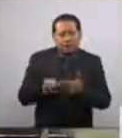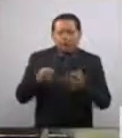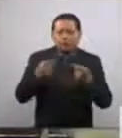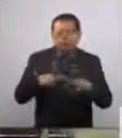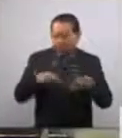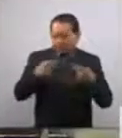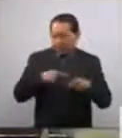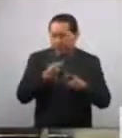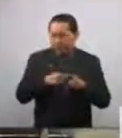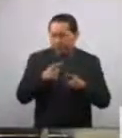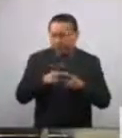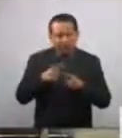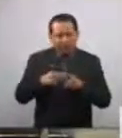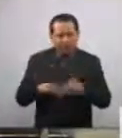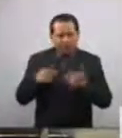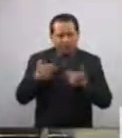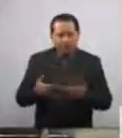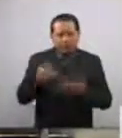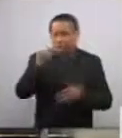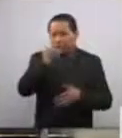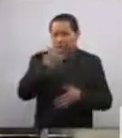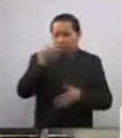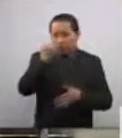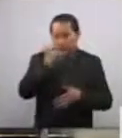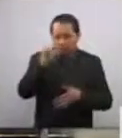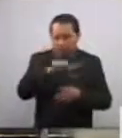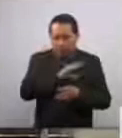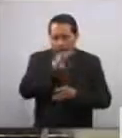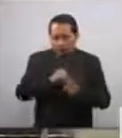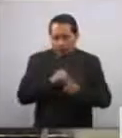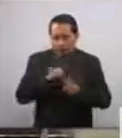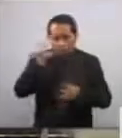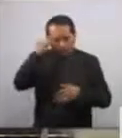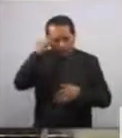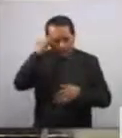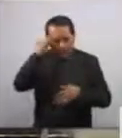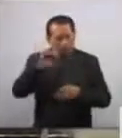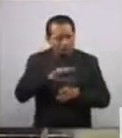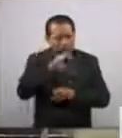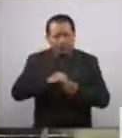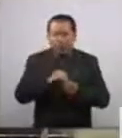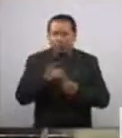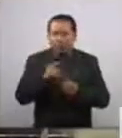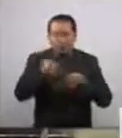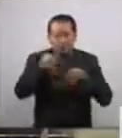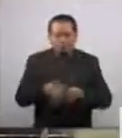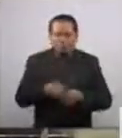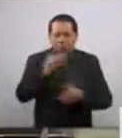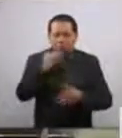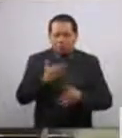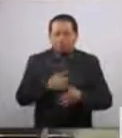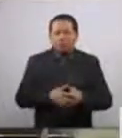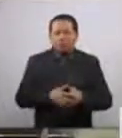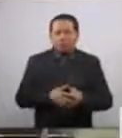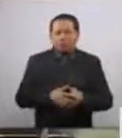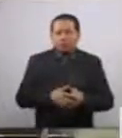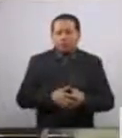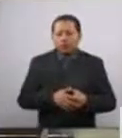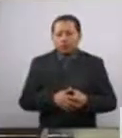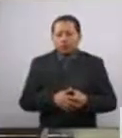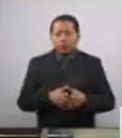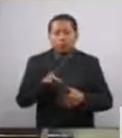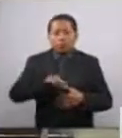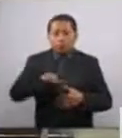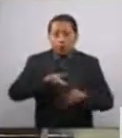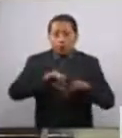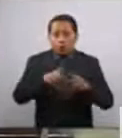generación. La lengua y dialectos indígenas son el mejor ejemplo. Los pueblos y comunidades